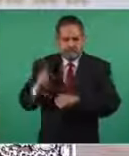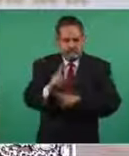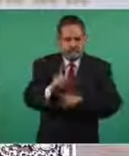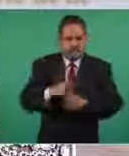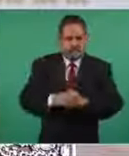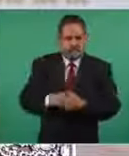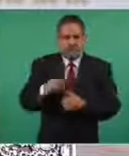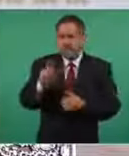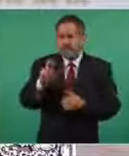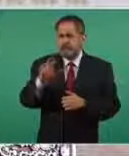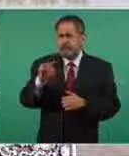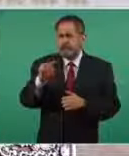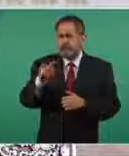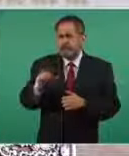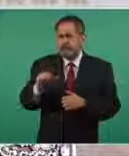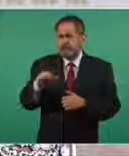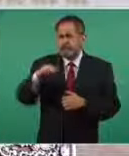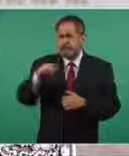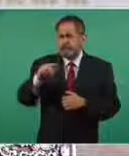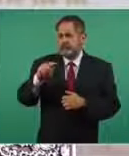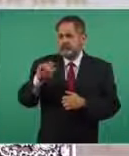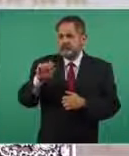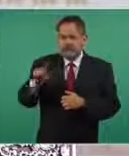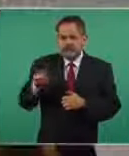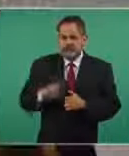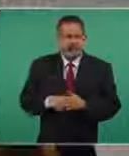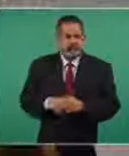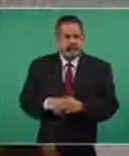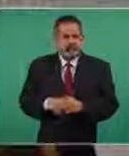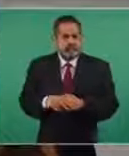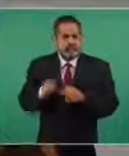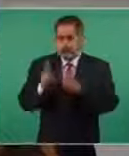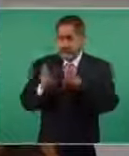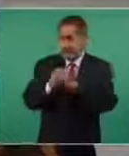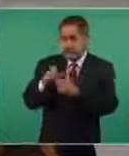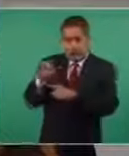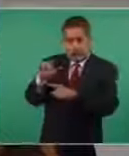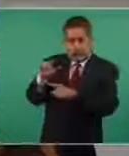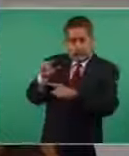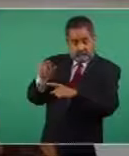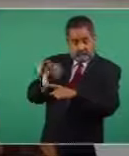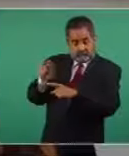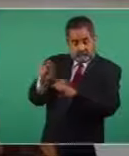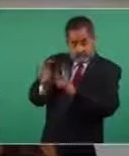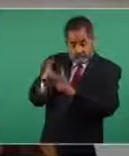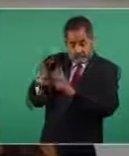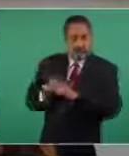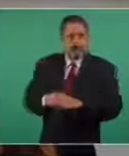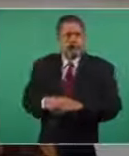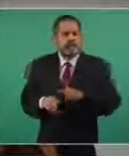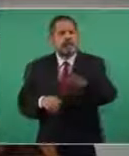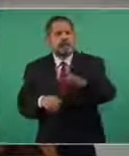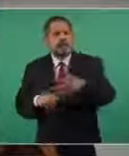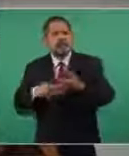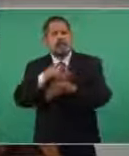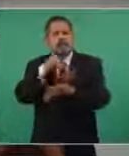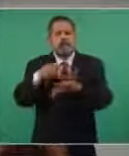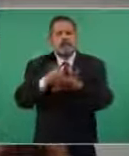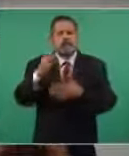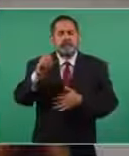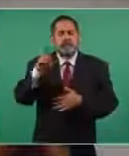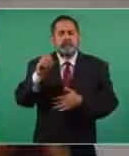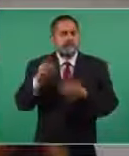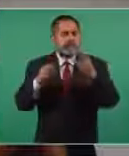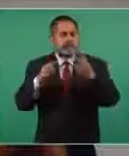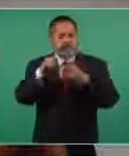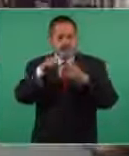Ariana Montiel. También aquí con Jesús. Sí, sí. Lo de ir a hacer son tres temas que